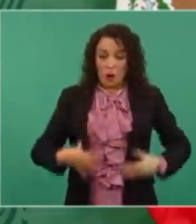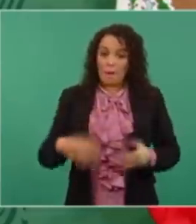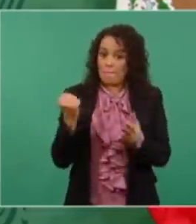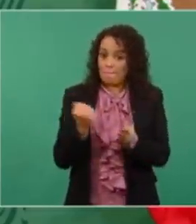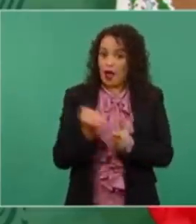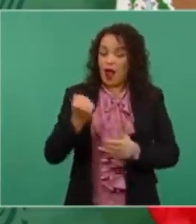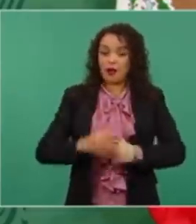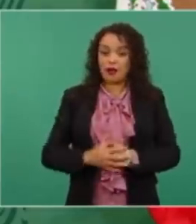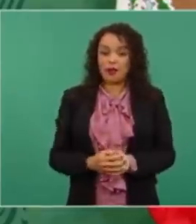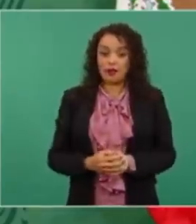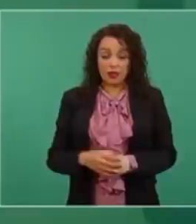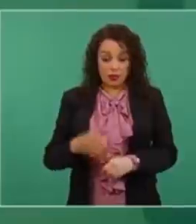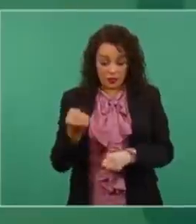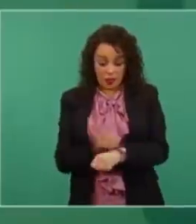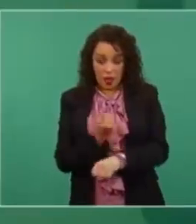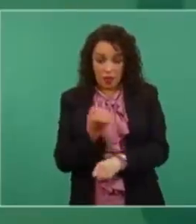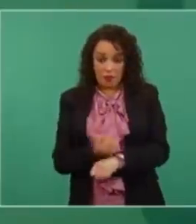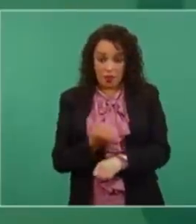los zapatos